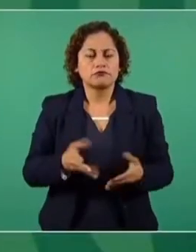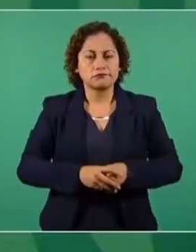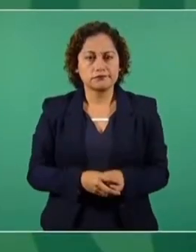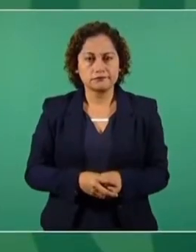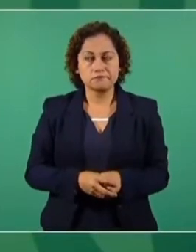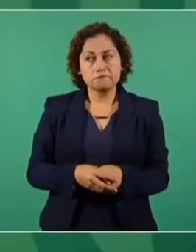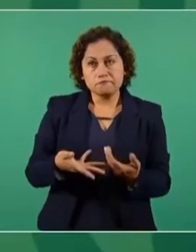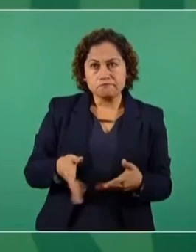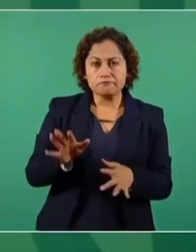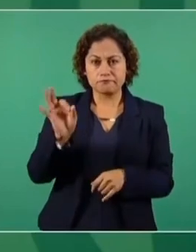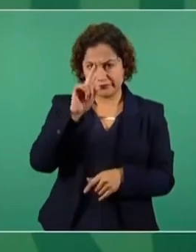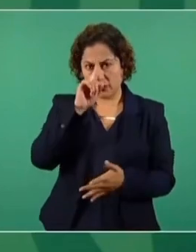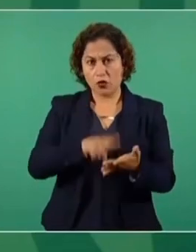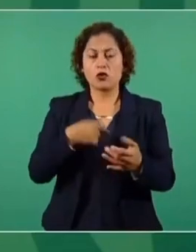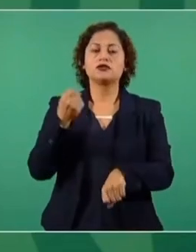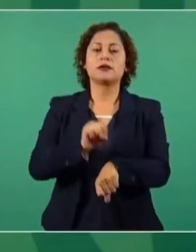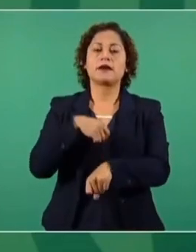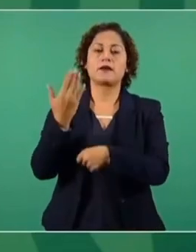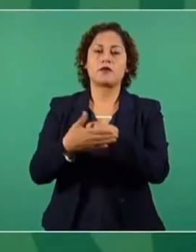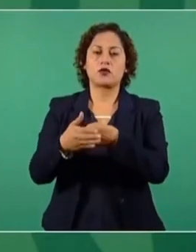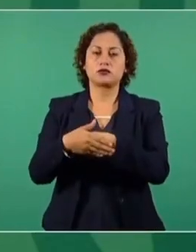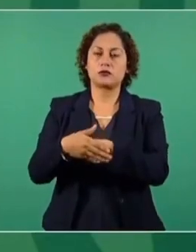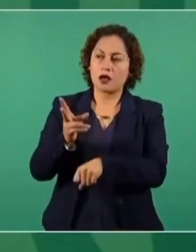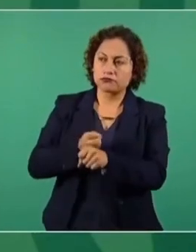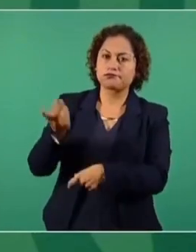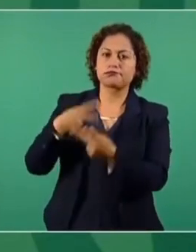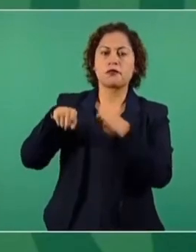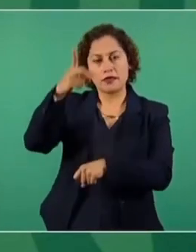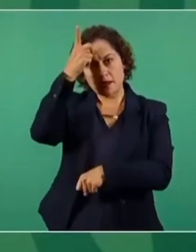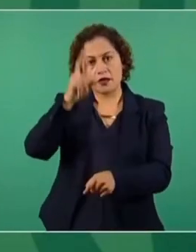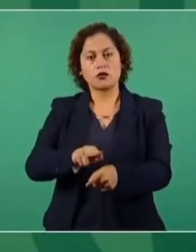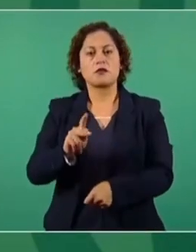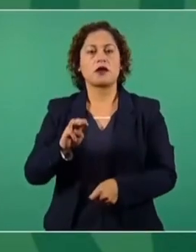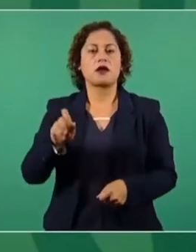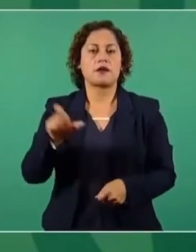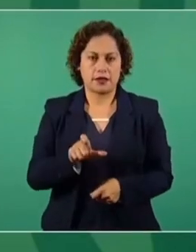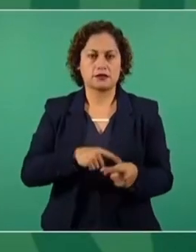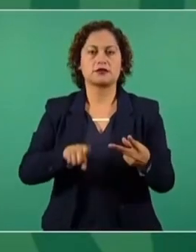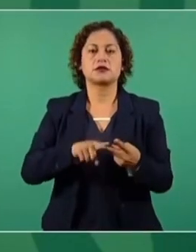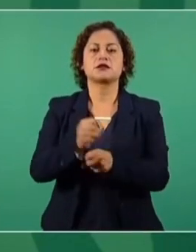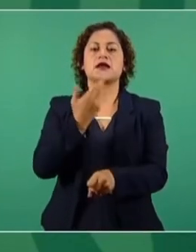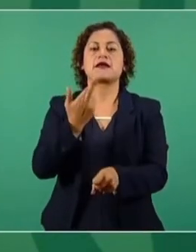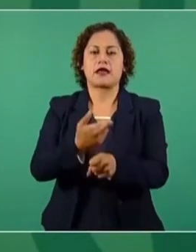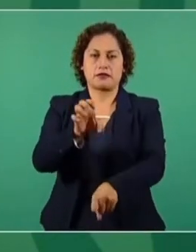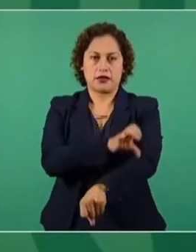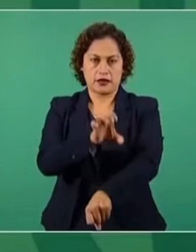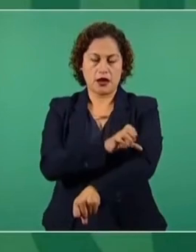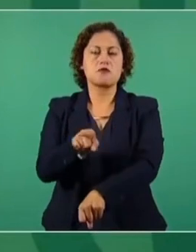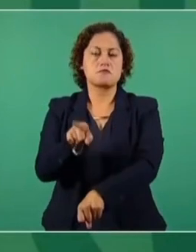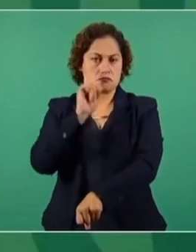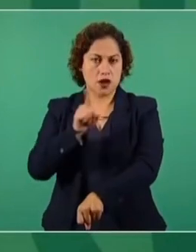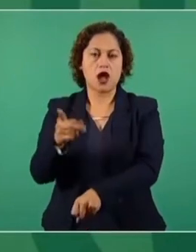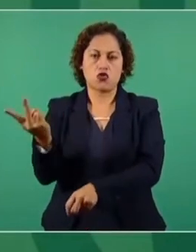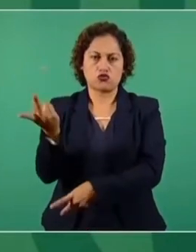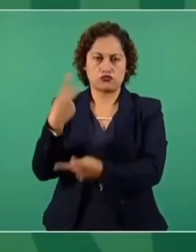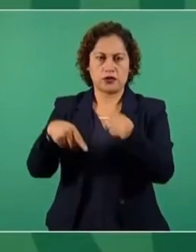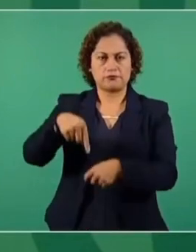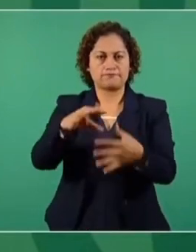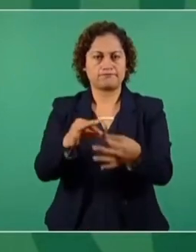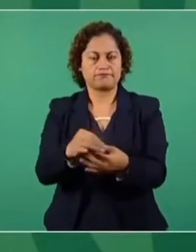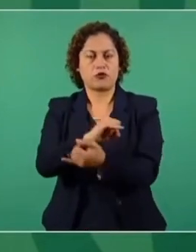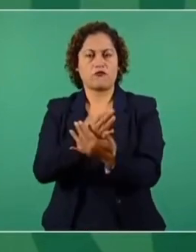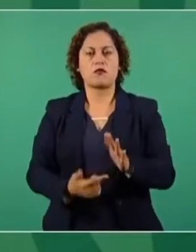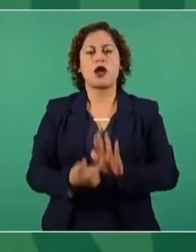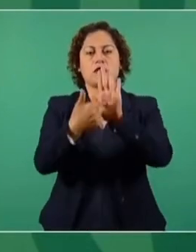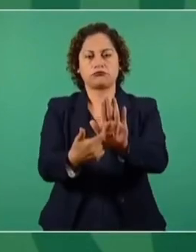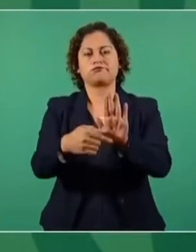Pues puede ser la semana próxima que venga el director de Pemex y la secretaria de Energía, los dos, que vengan